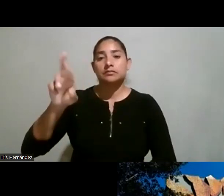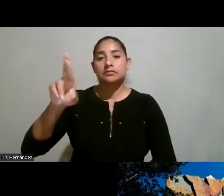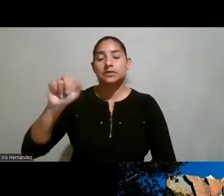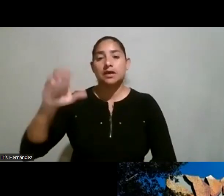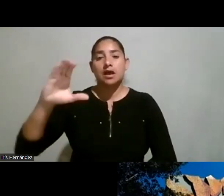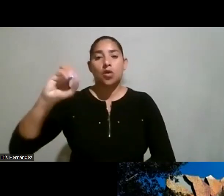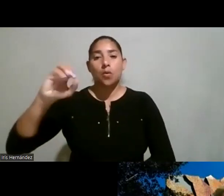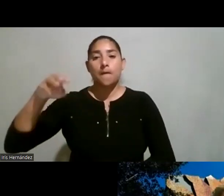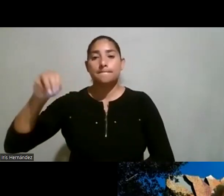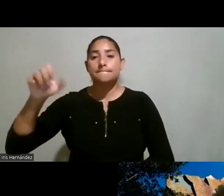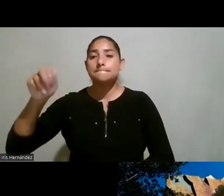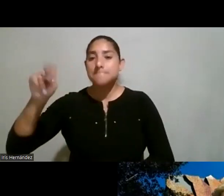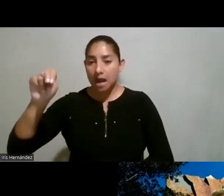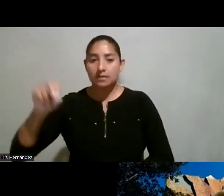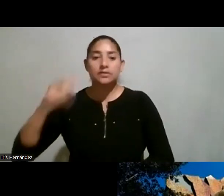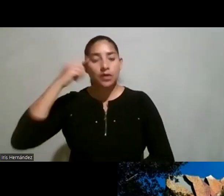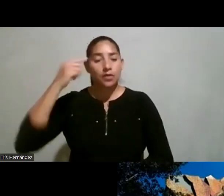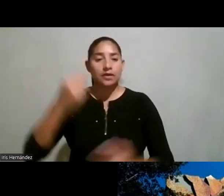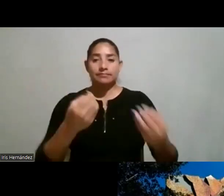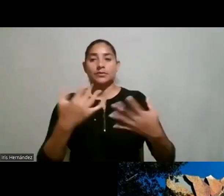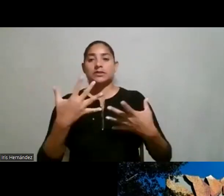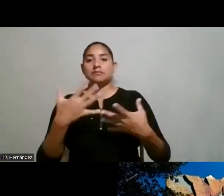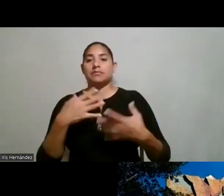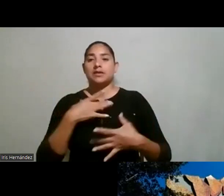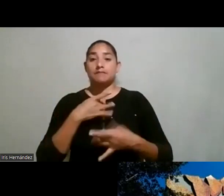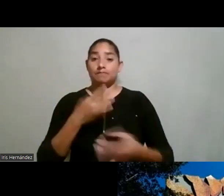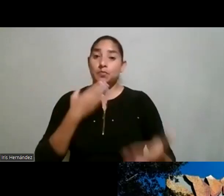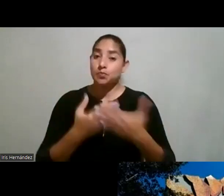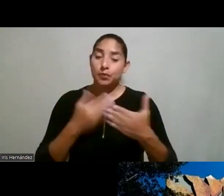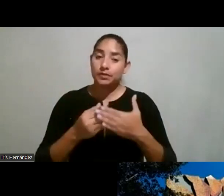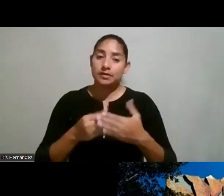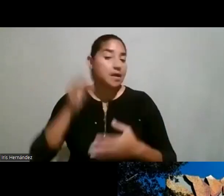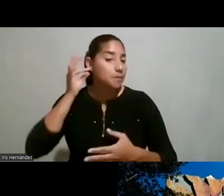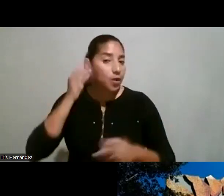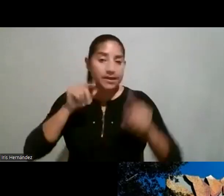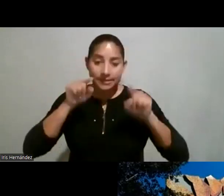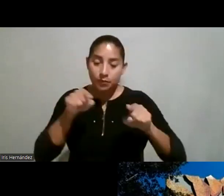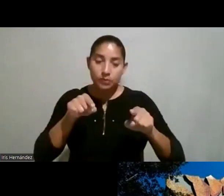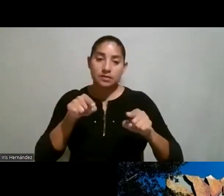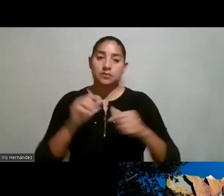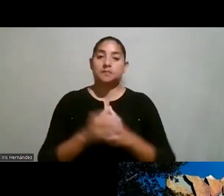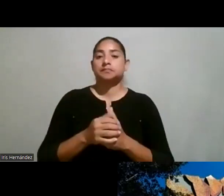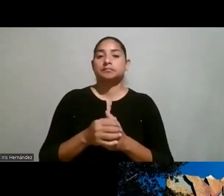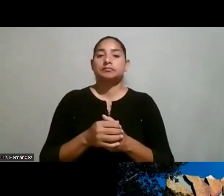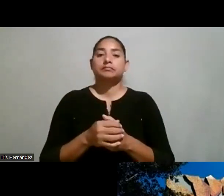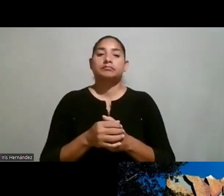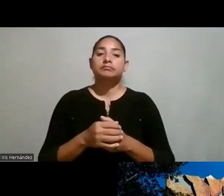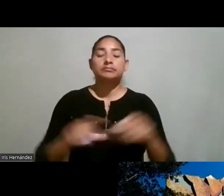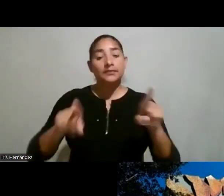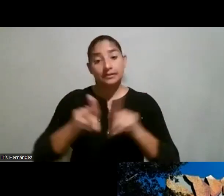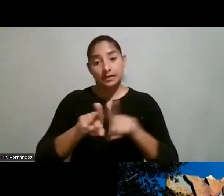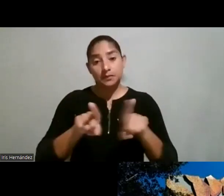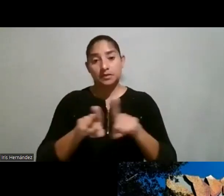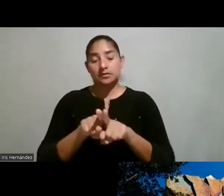que hemos hablado acá yo creo que es que ella nos inspira muchísimo a las mujeres que estamos en esto y bueno